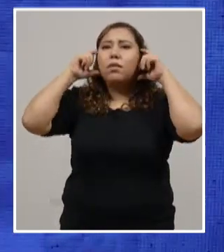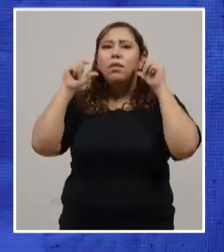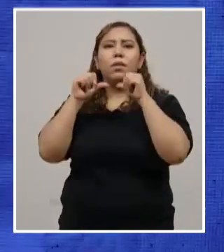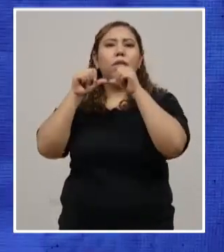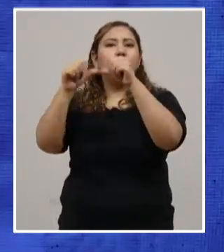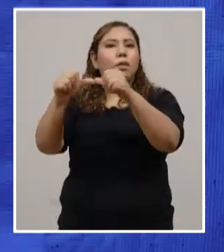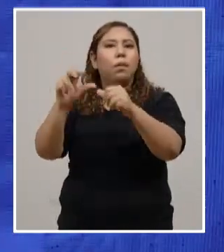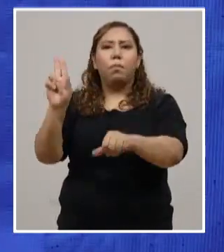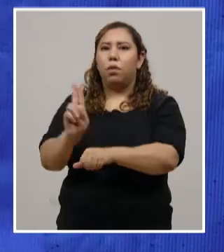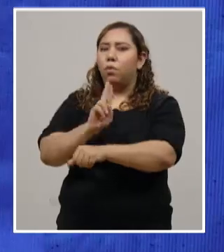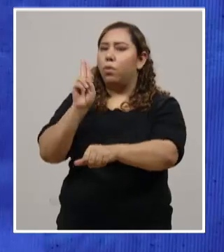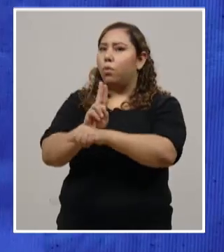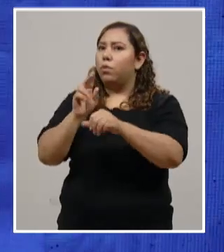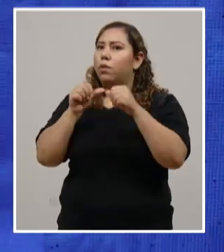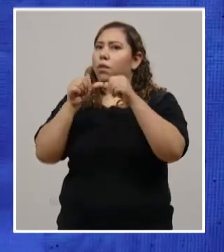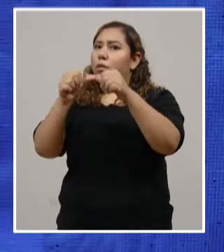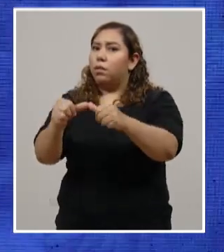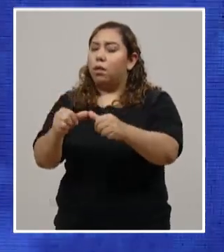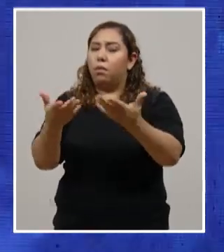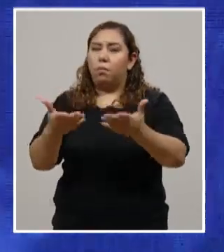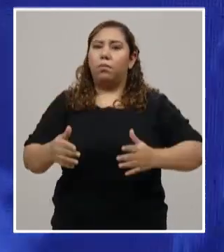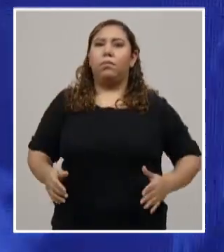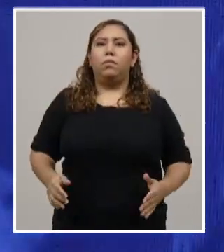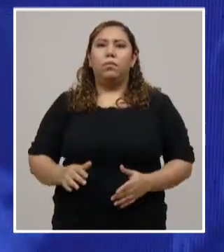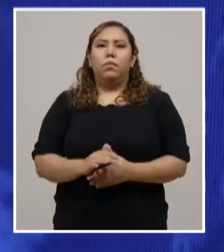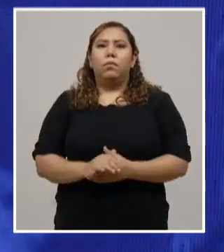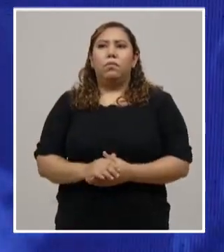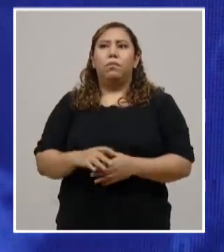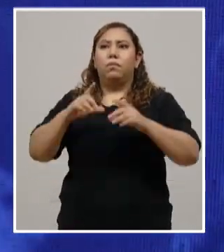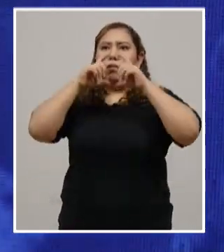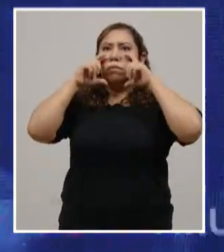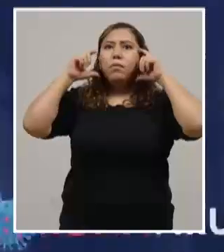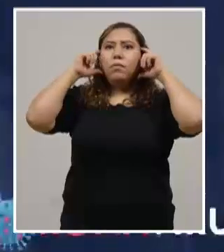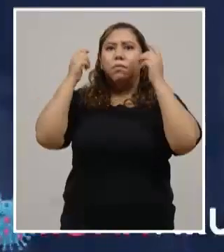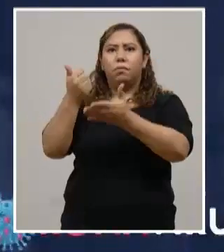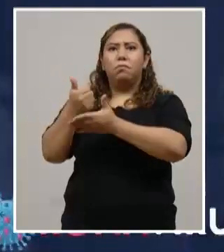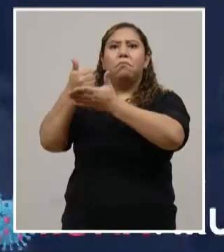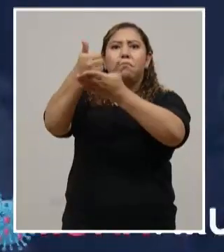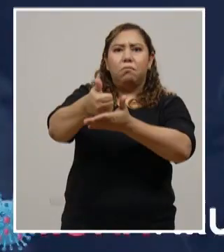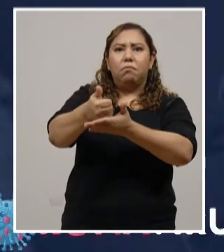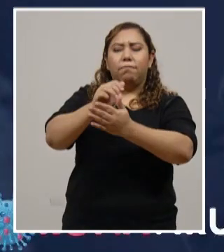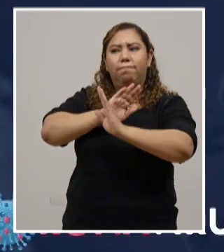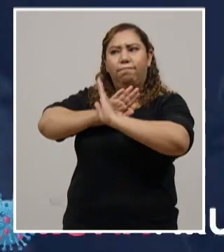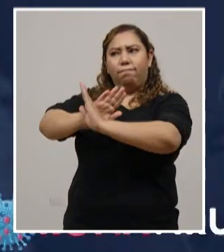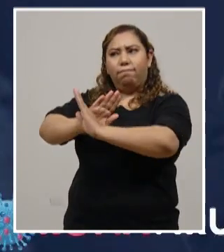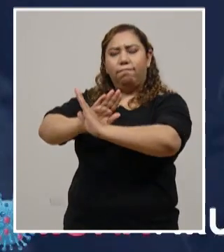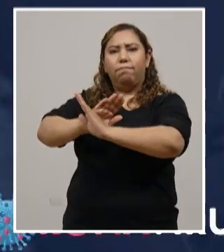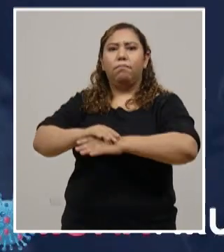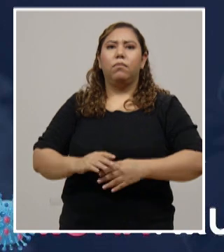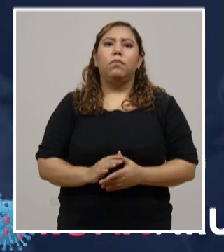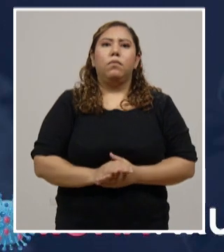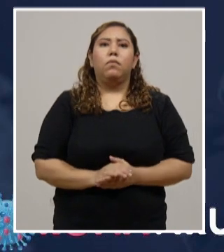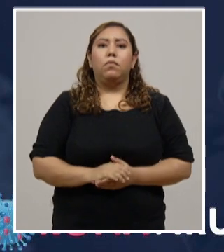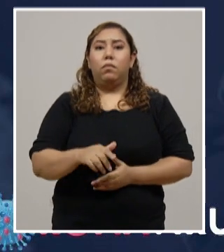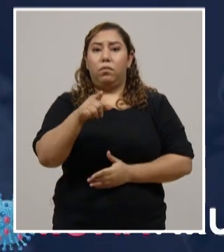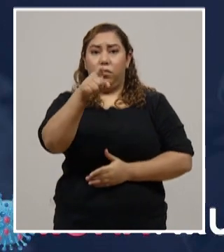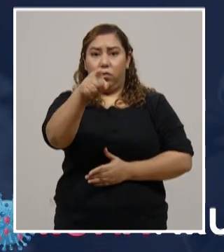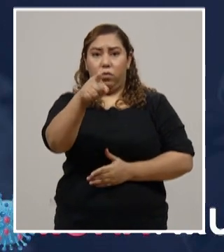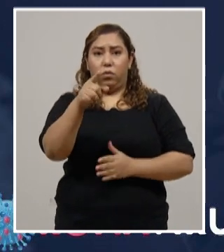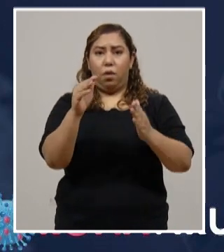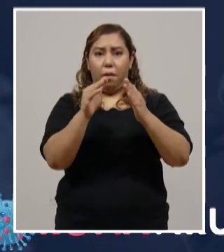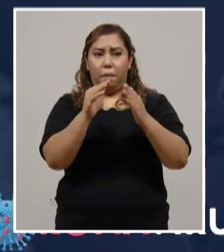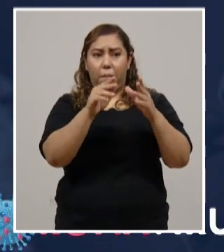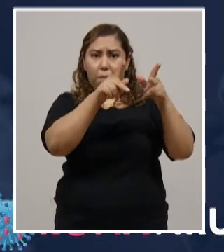No es que significa que va a ser invulnerable si usa la mascarilla, pero va a disminuir el riesgo de contagio. Y si tiene una persona con